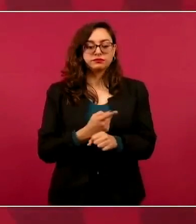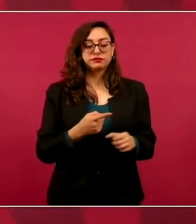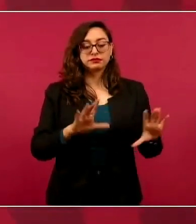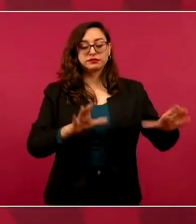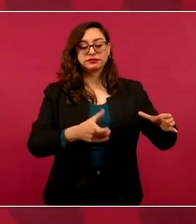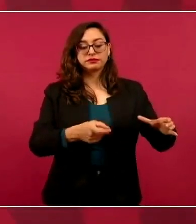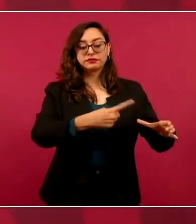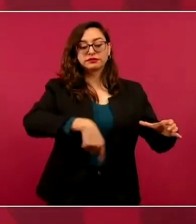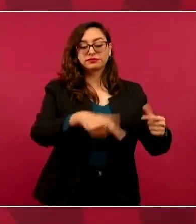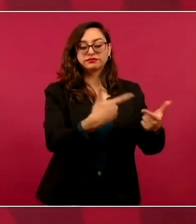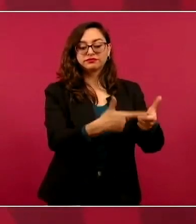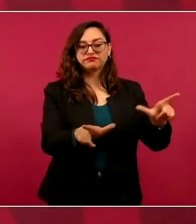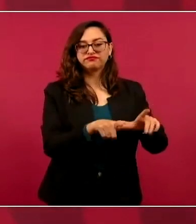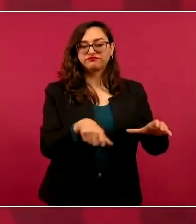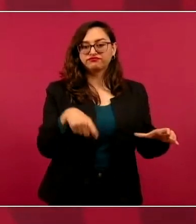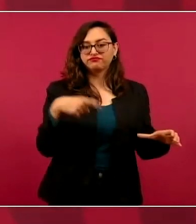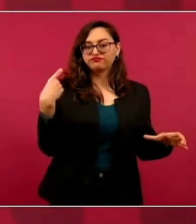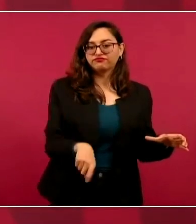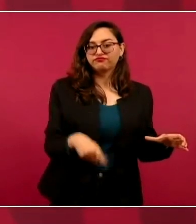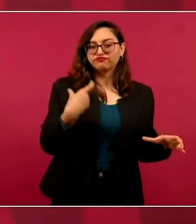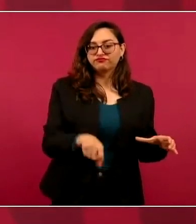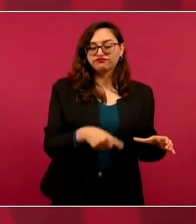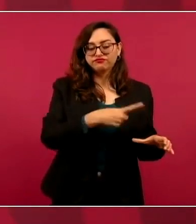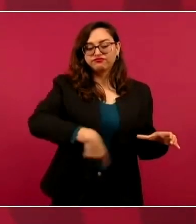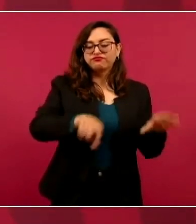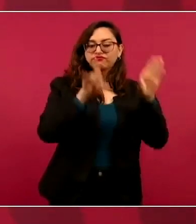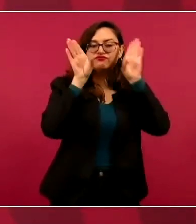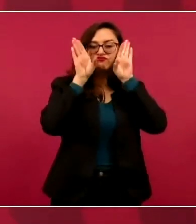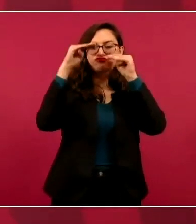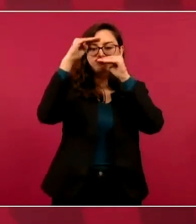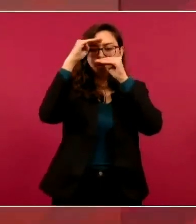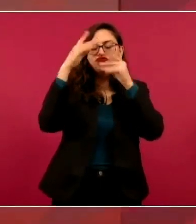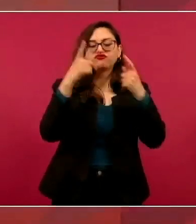reaccionario y conservador?